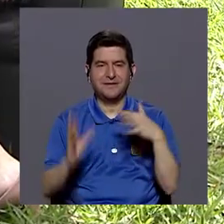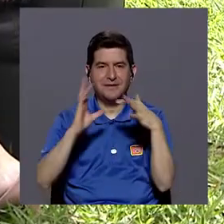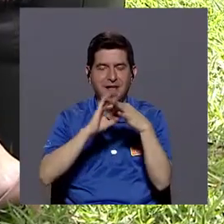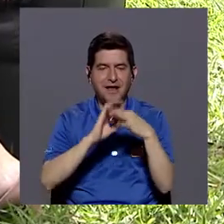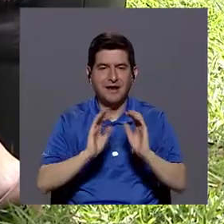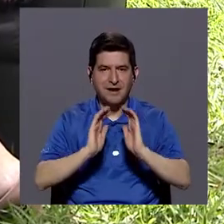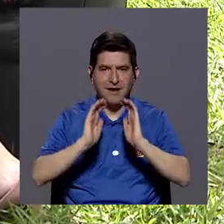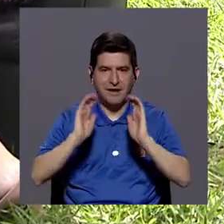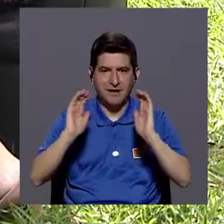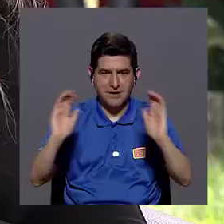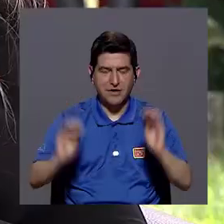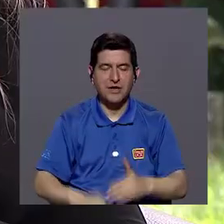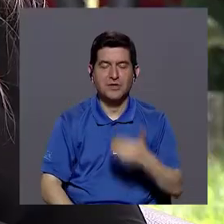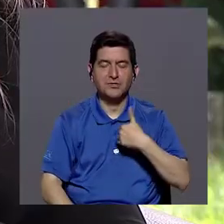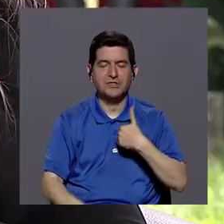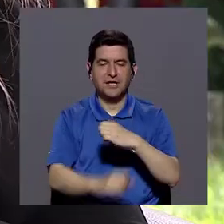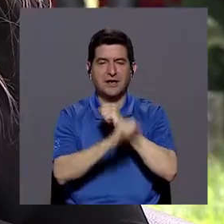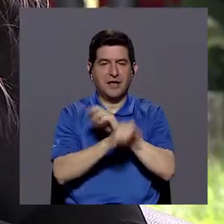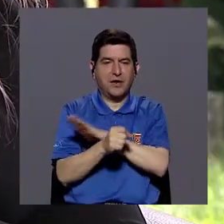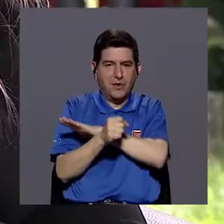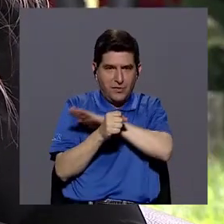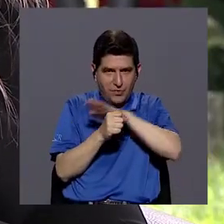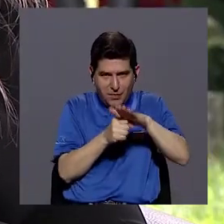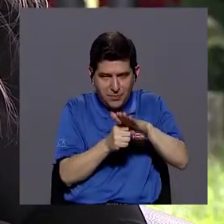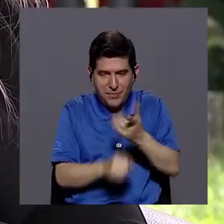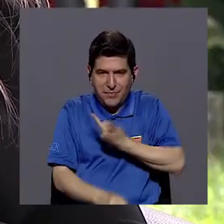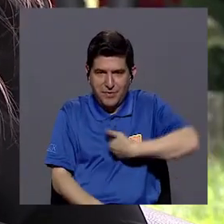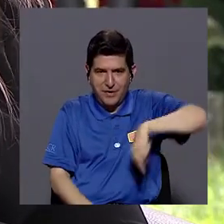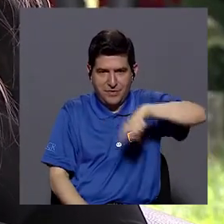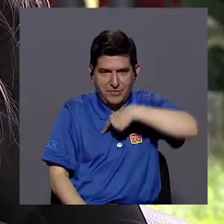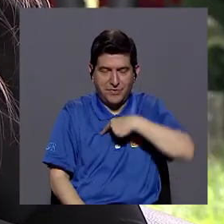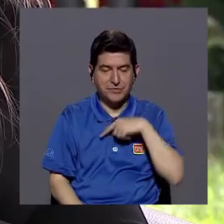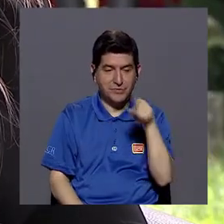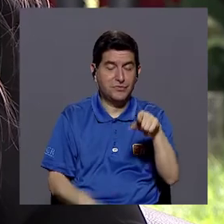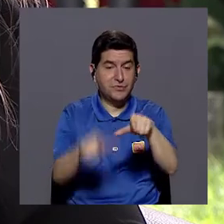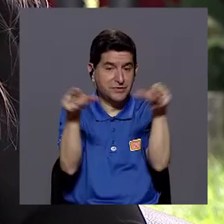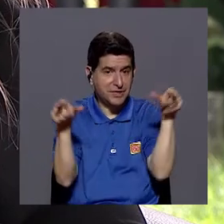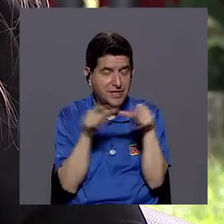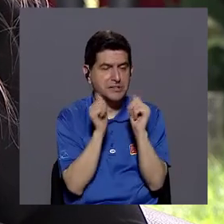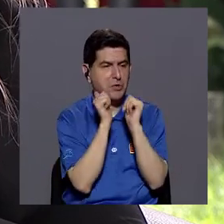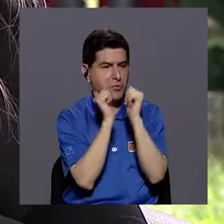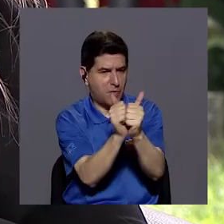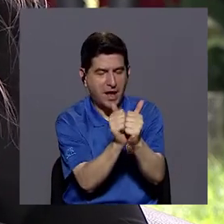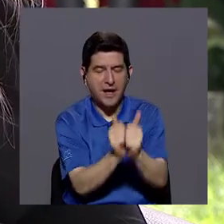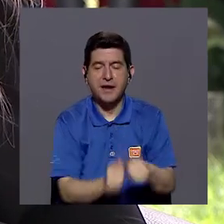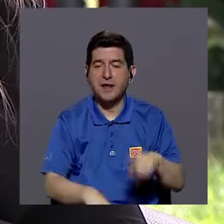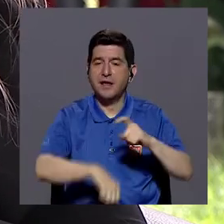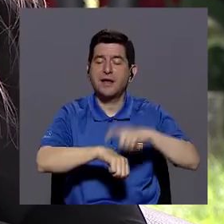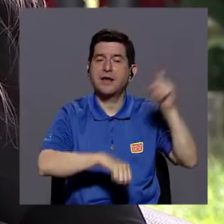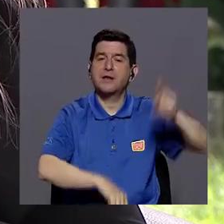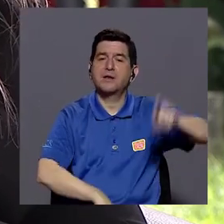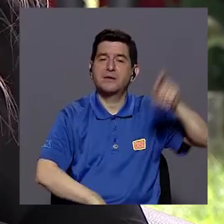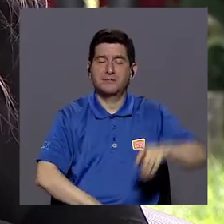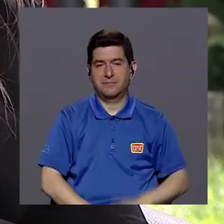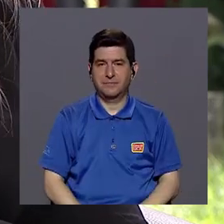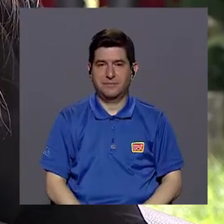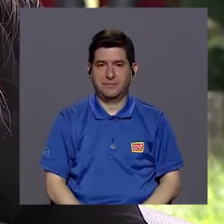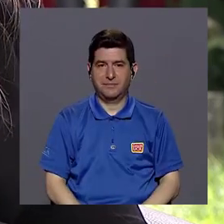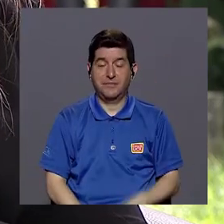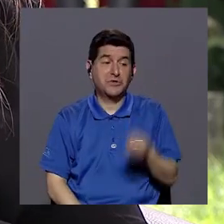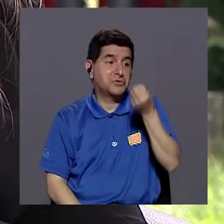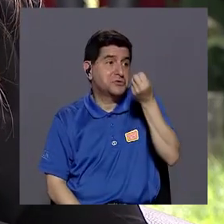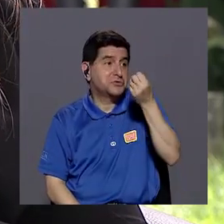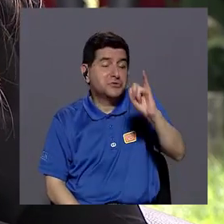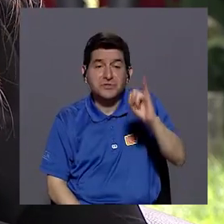con que el niño o la niña tenga la seguridad plena de que nosotros vamos a estar ahí para cuando nos necesite. Sea